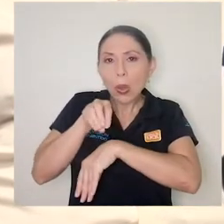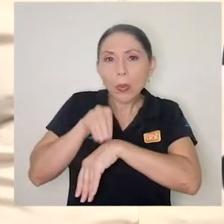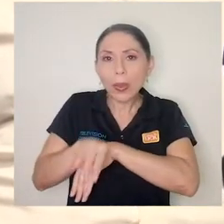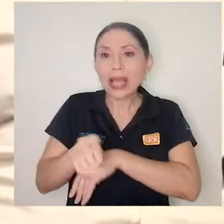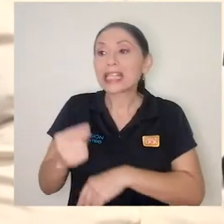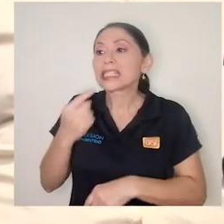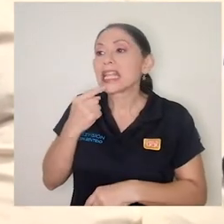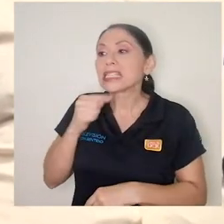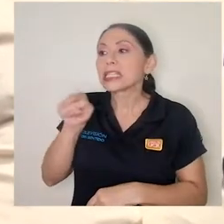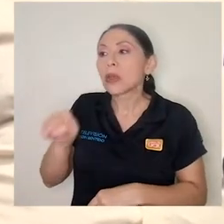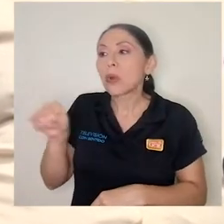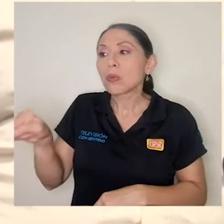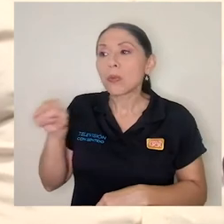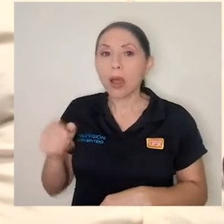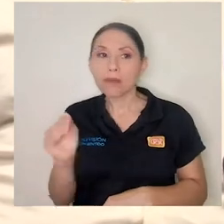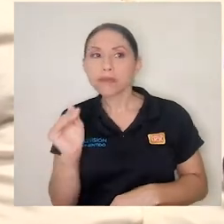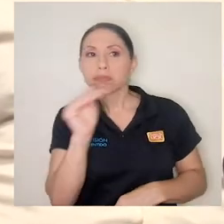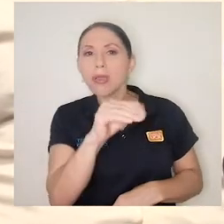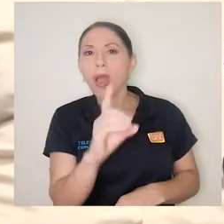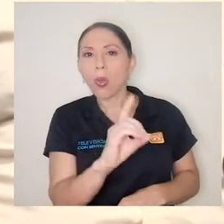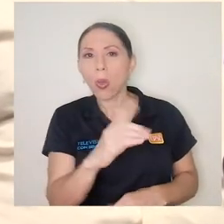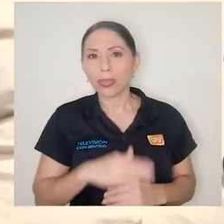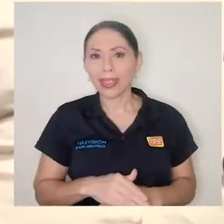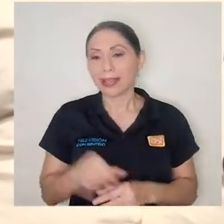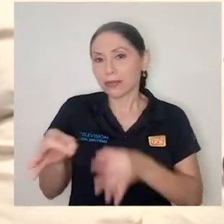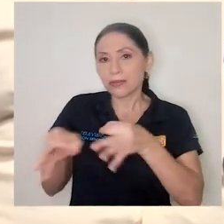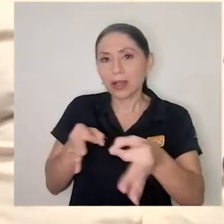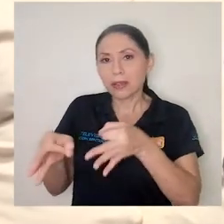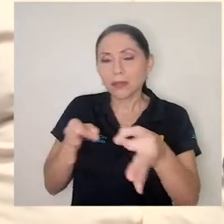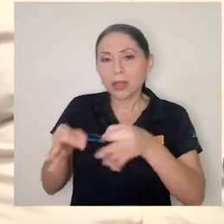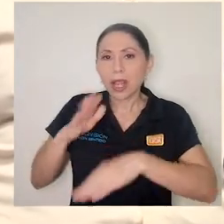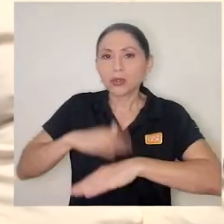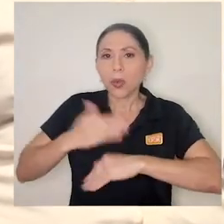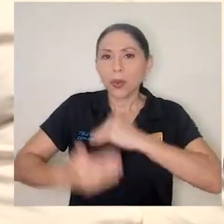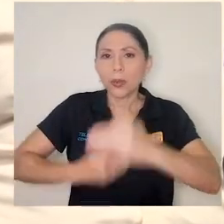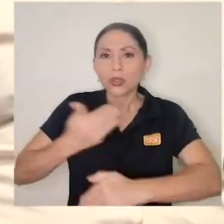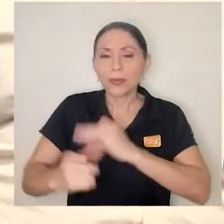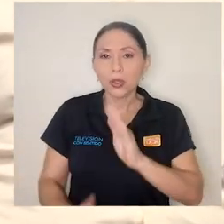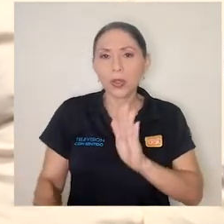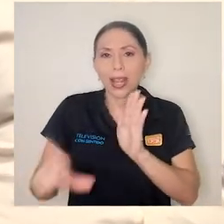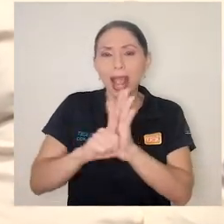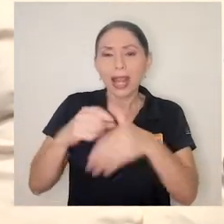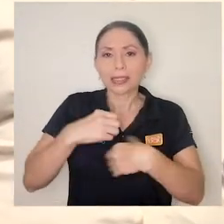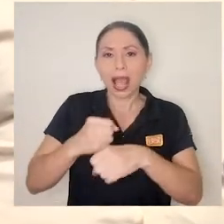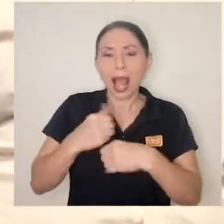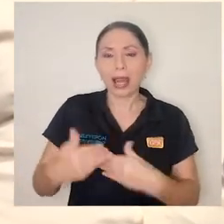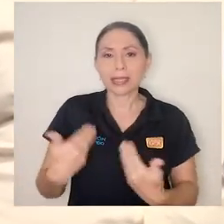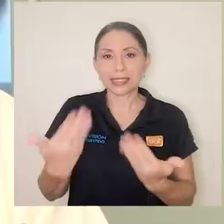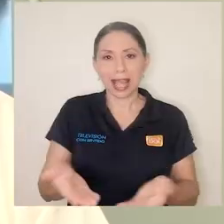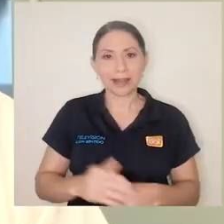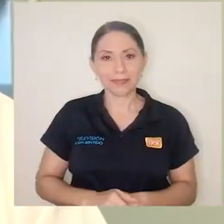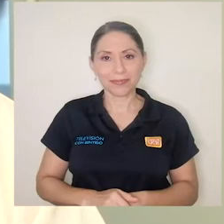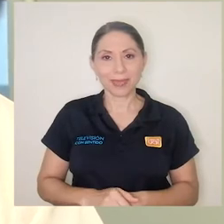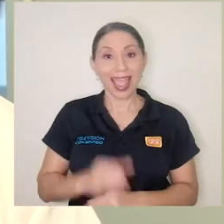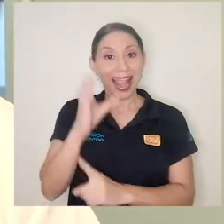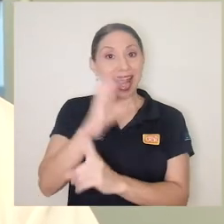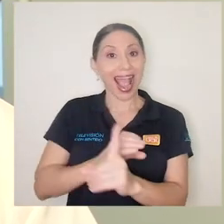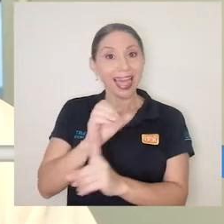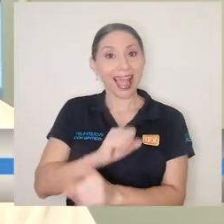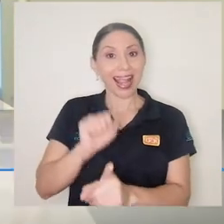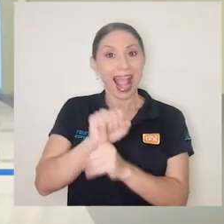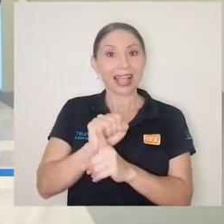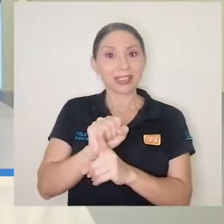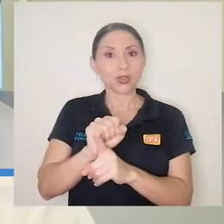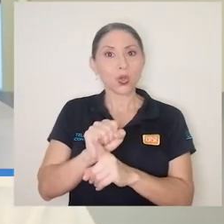a qué instancias pueden recurrir, se les explica sobre los procedimientos legales que deben realizar y cada caso